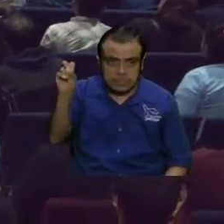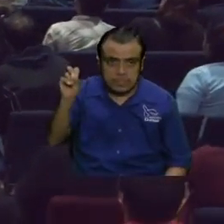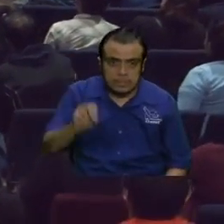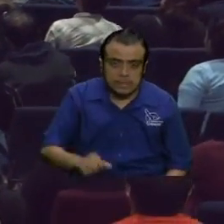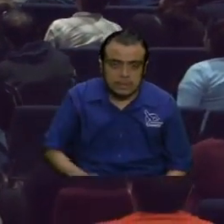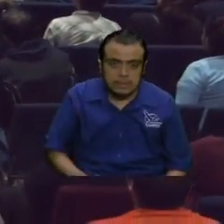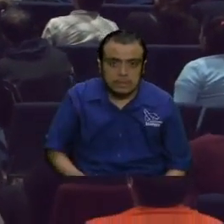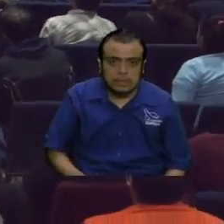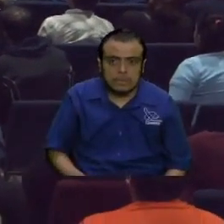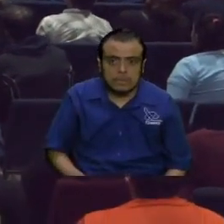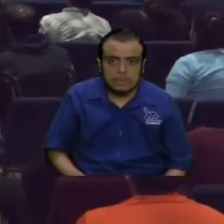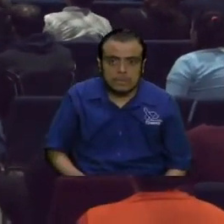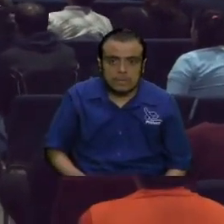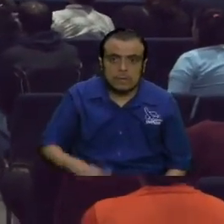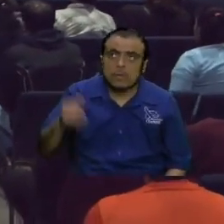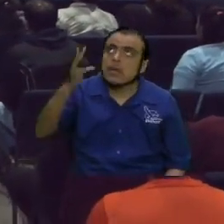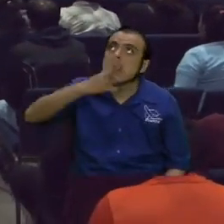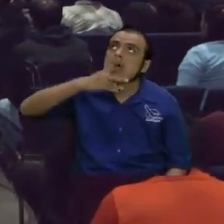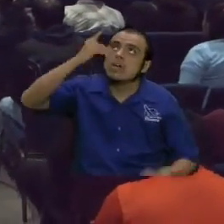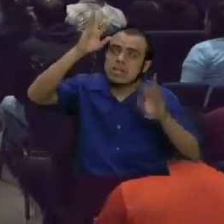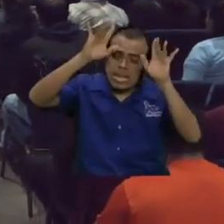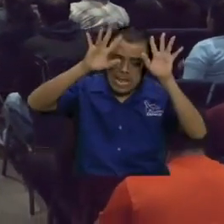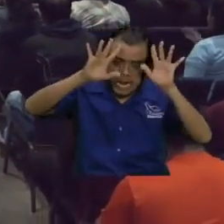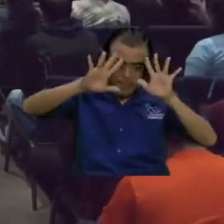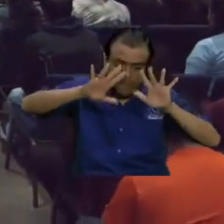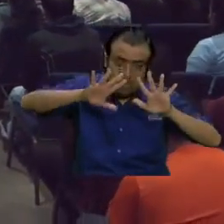Dios va a derramar su gracia sobre su iglesia